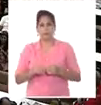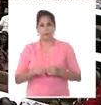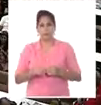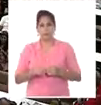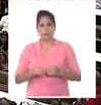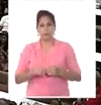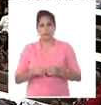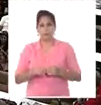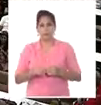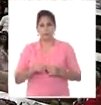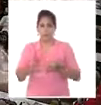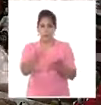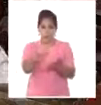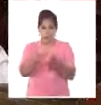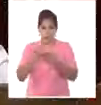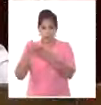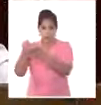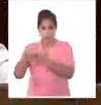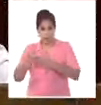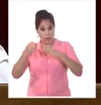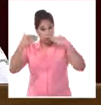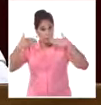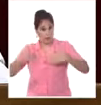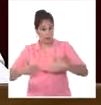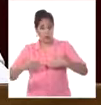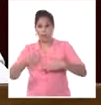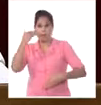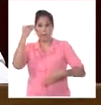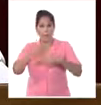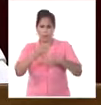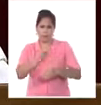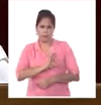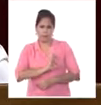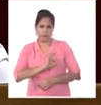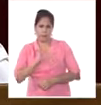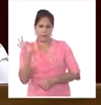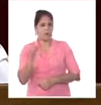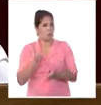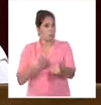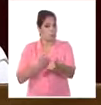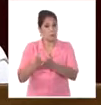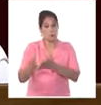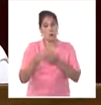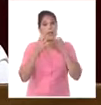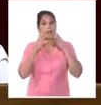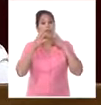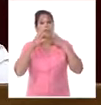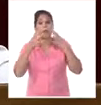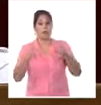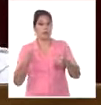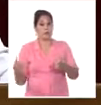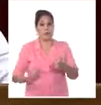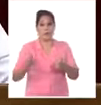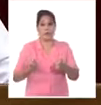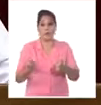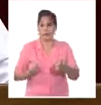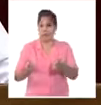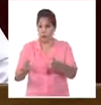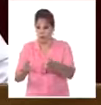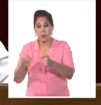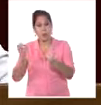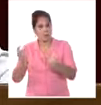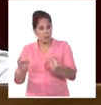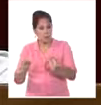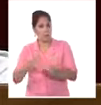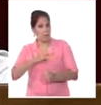la solidaridad humana no se puede bloquear. Seguirá siendo un arma indestructible de lucha y de combate y